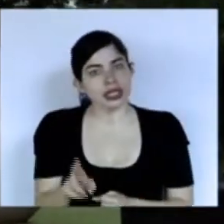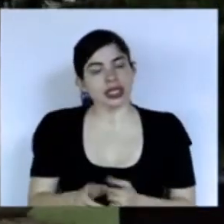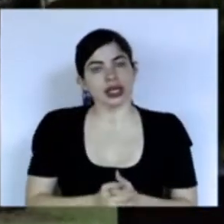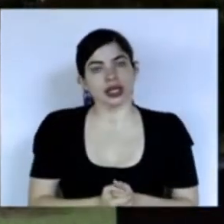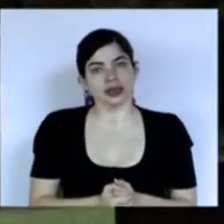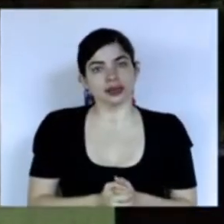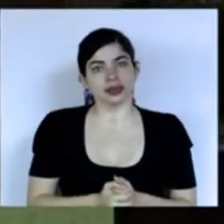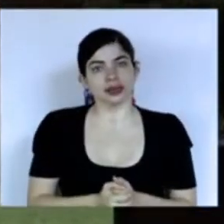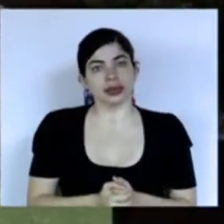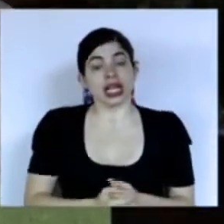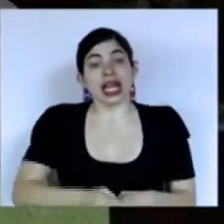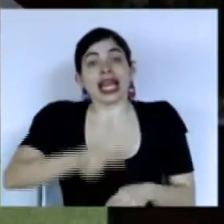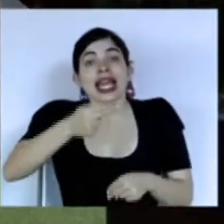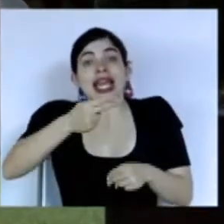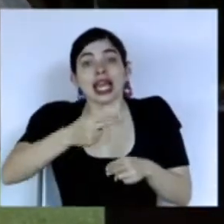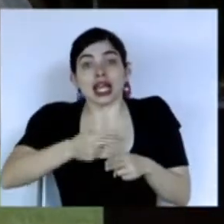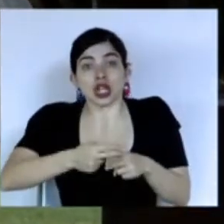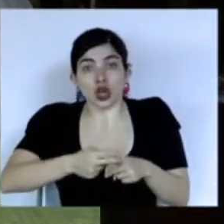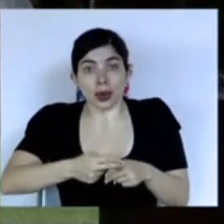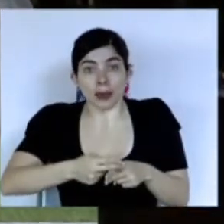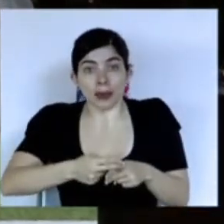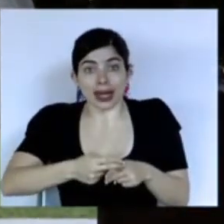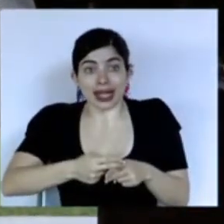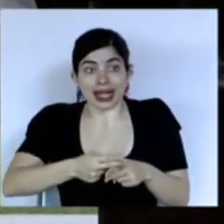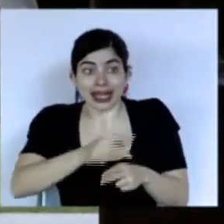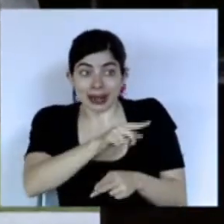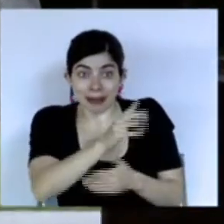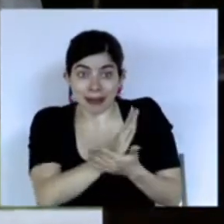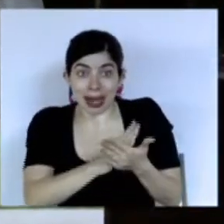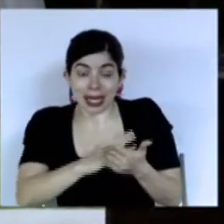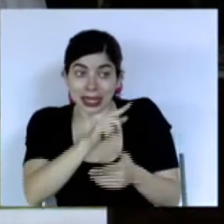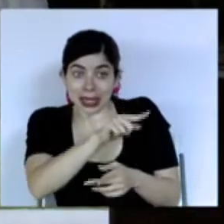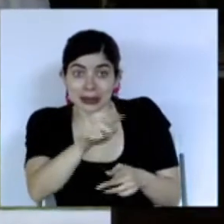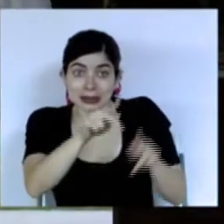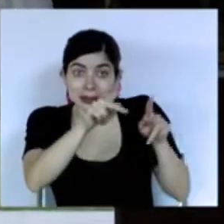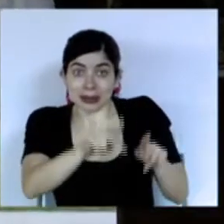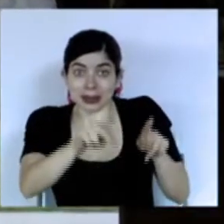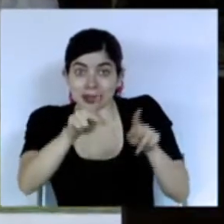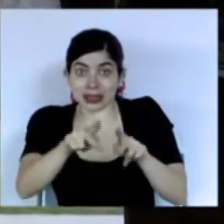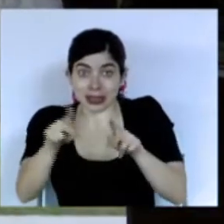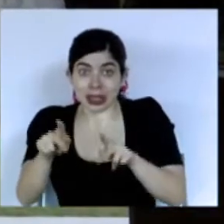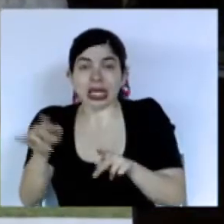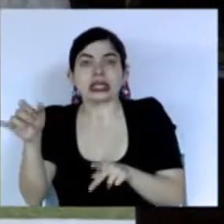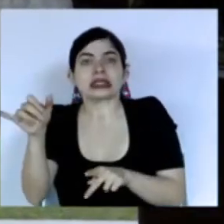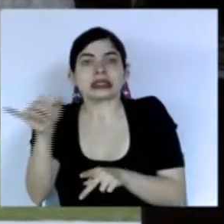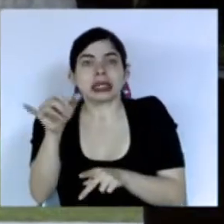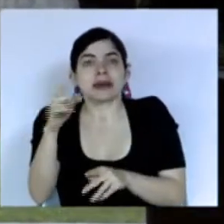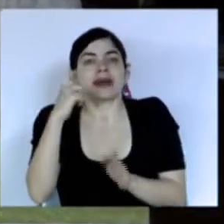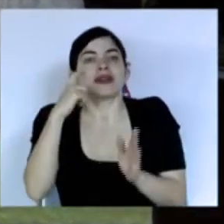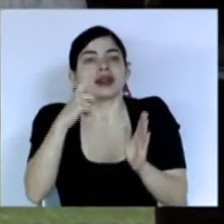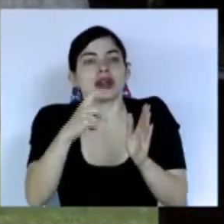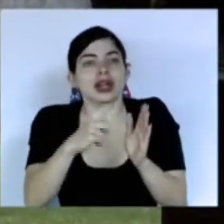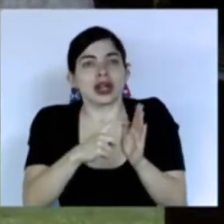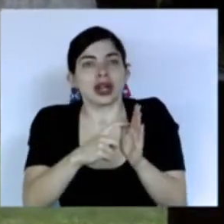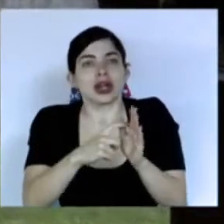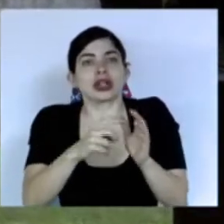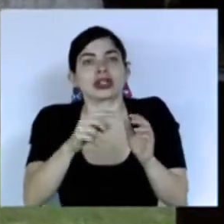y en el nombre de estas personas un reconocimiento extensivo